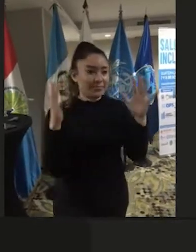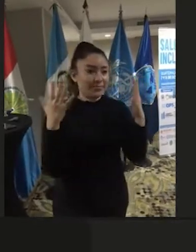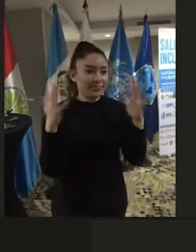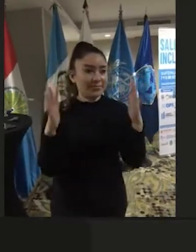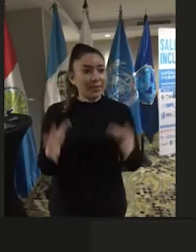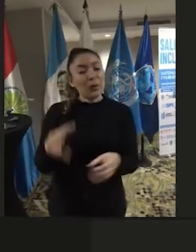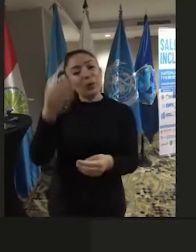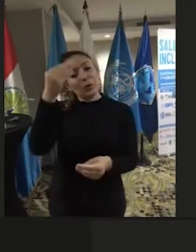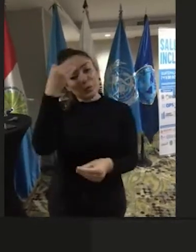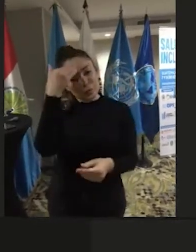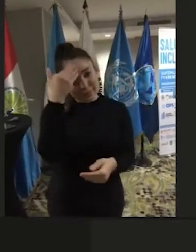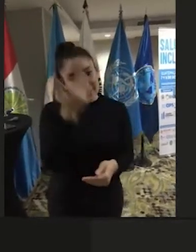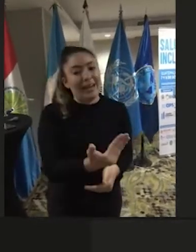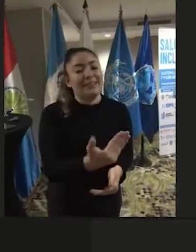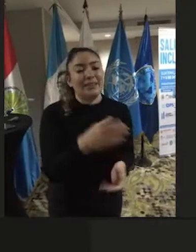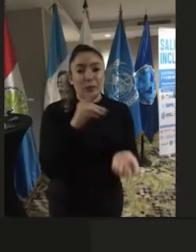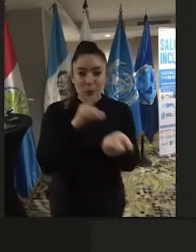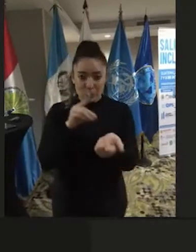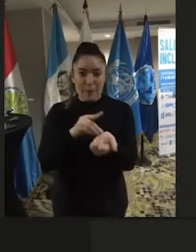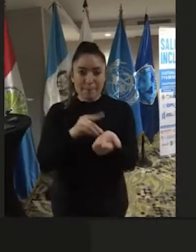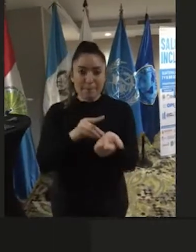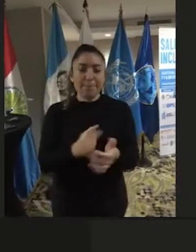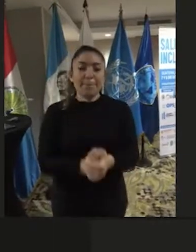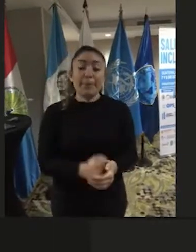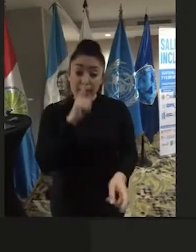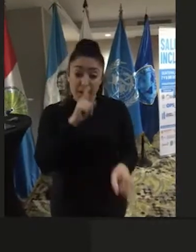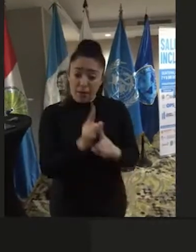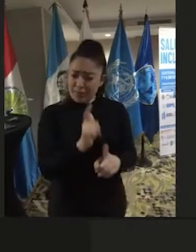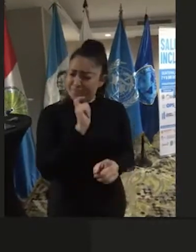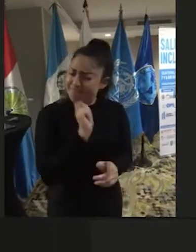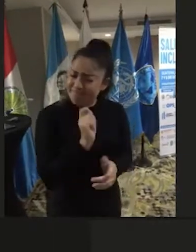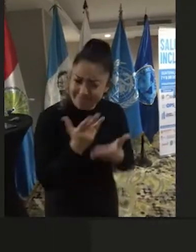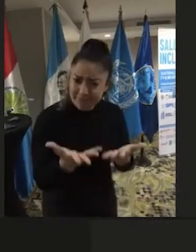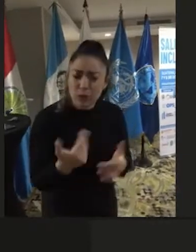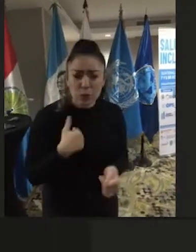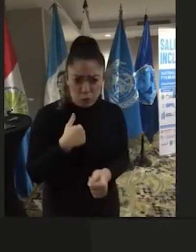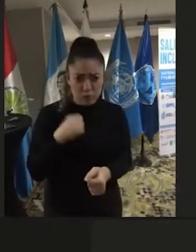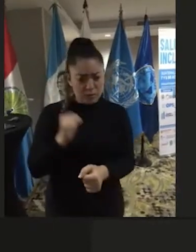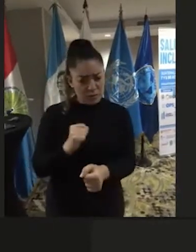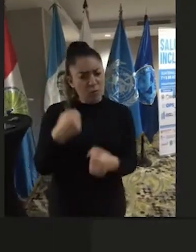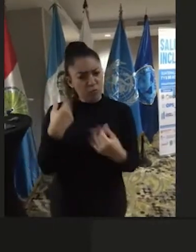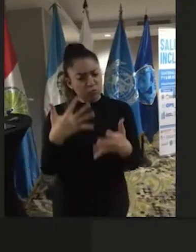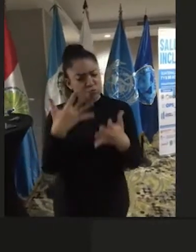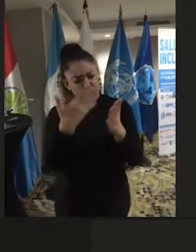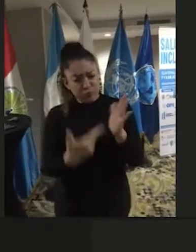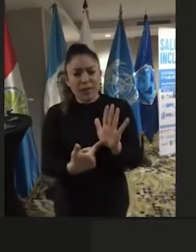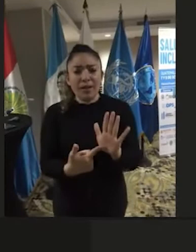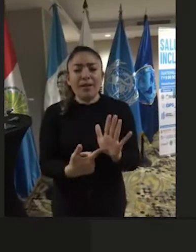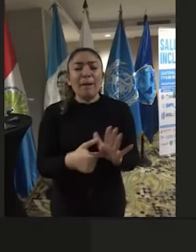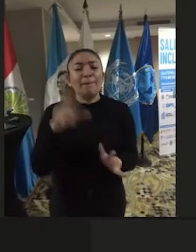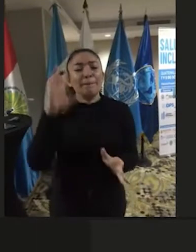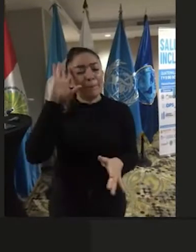Muchísimas gracias doctora y a lo mejor yo voy a ser bien atrevido porque